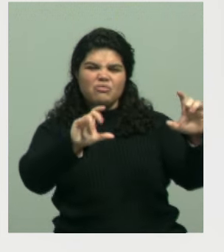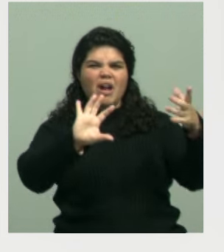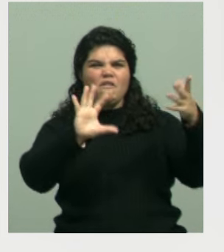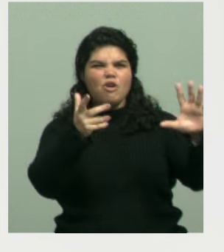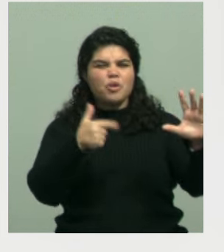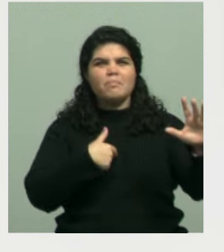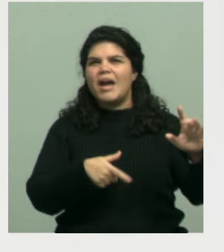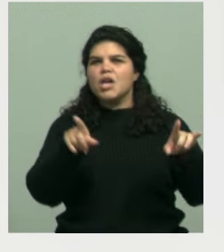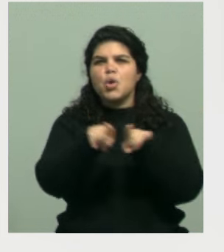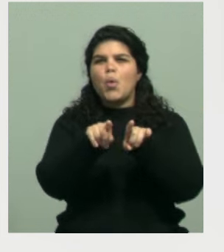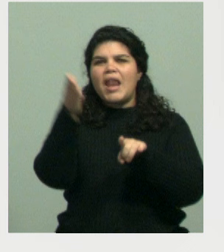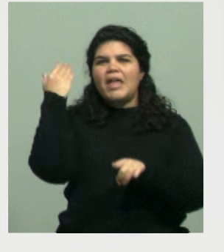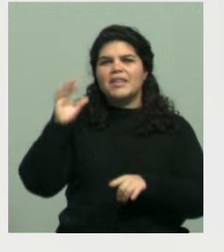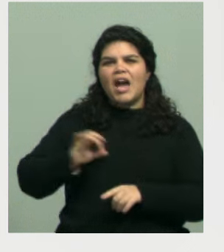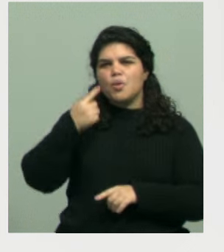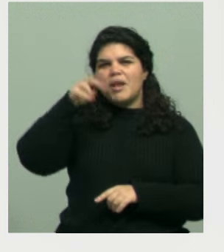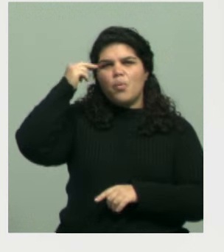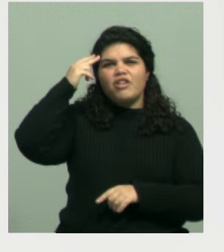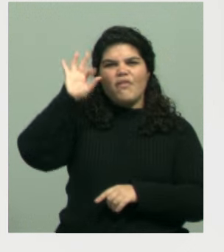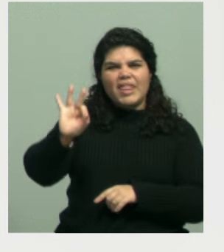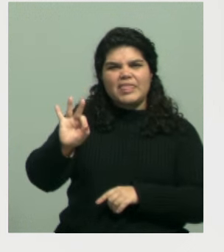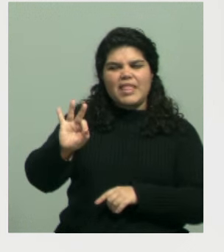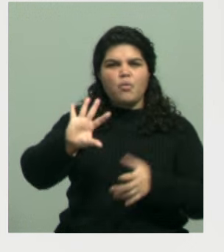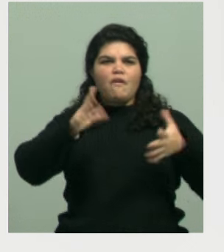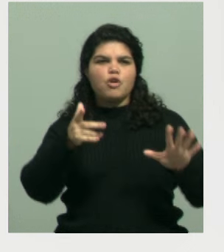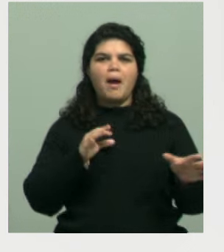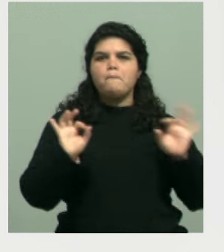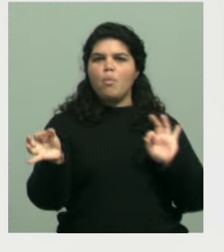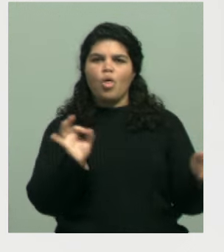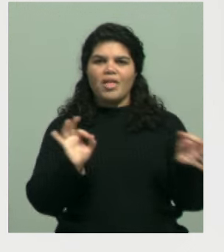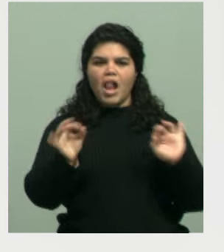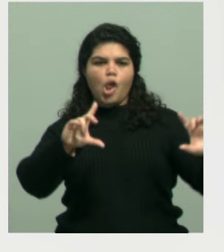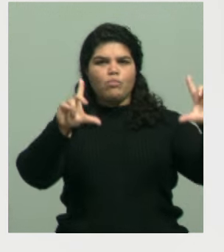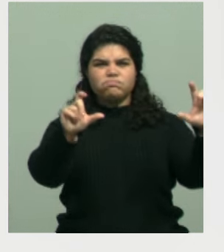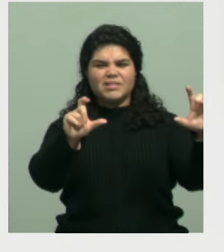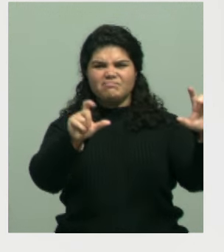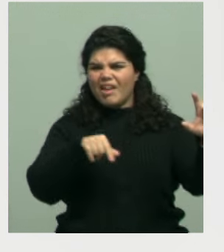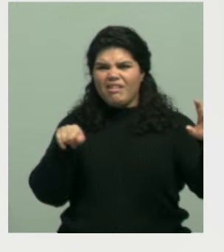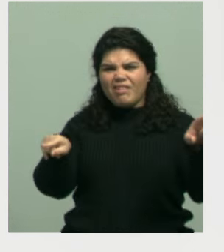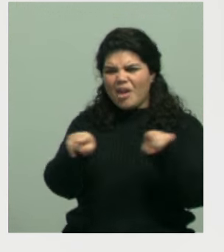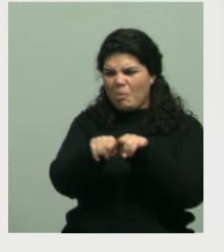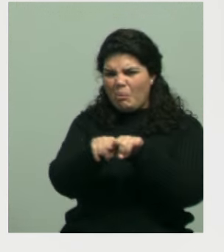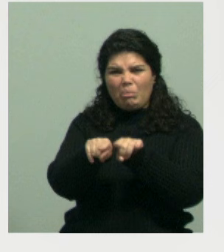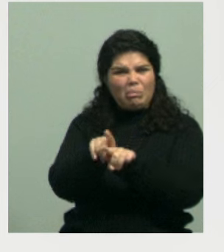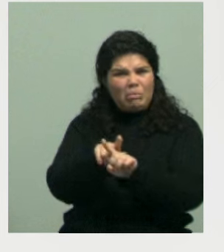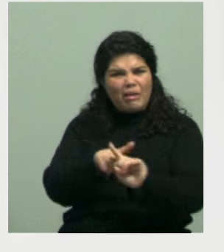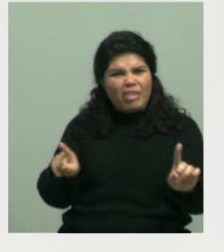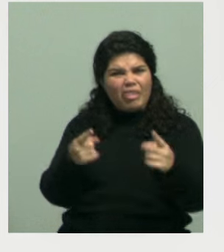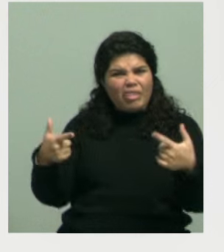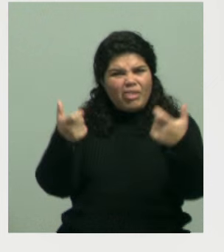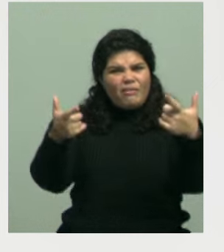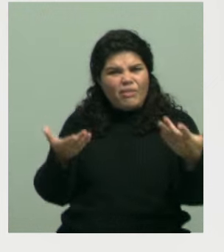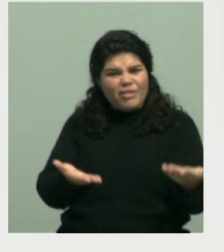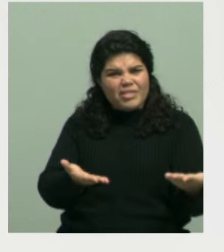medio Luis Miguel en los 90. Claro, onda modelo estaba la foto. Exactamente. No da con el perfil de peso pluma. el perfil y es por eso que muchísima gente